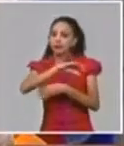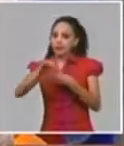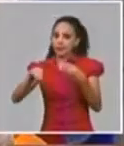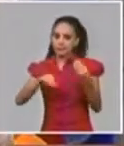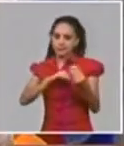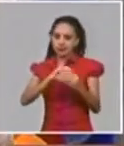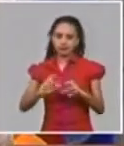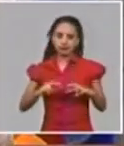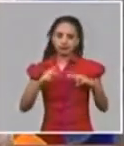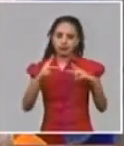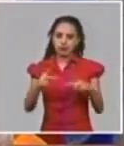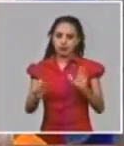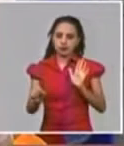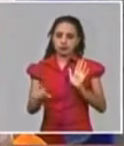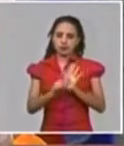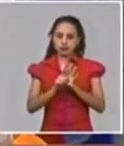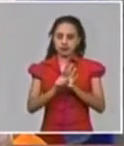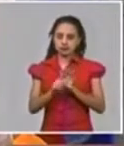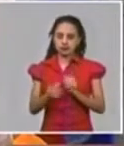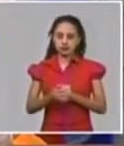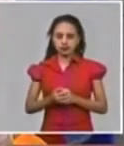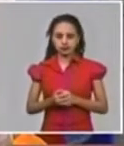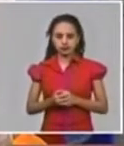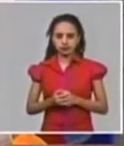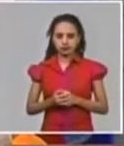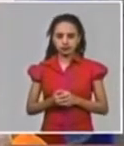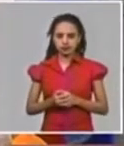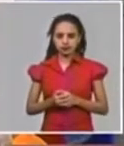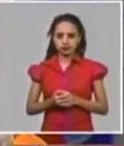oportunamente por desmontar desmontar